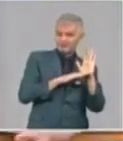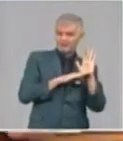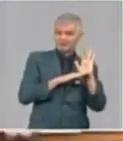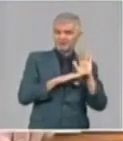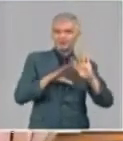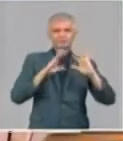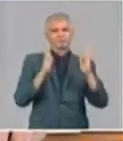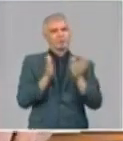todas las instituciones